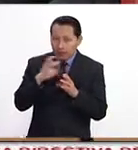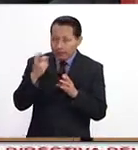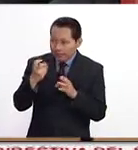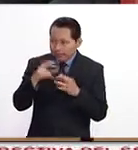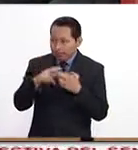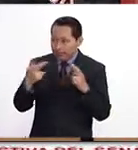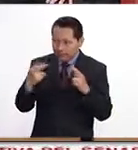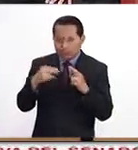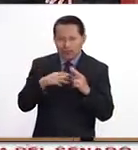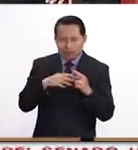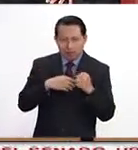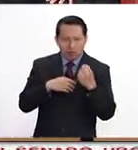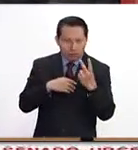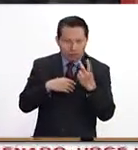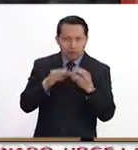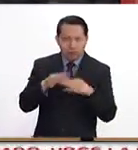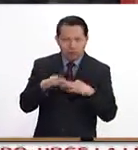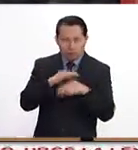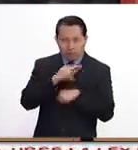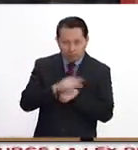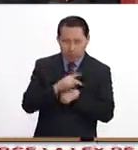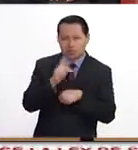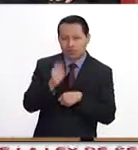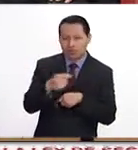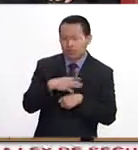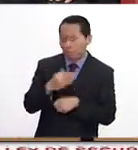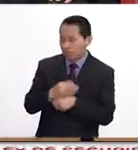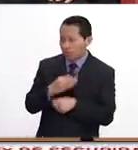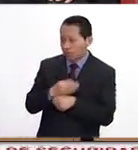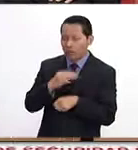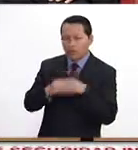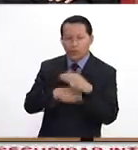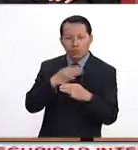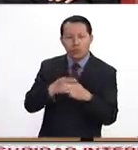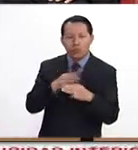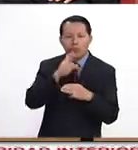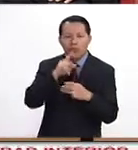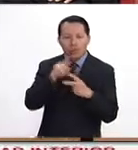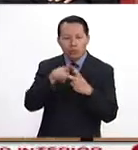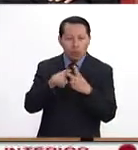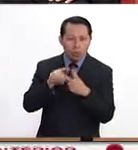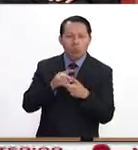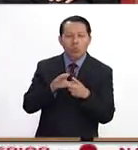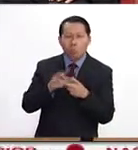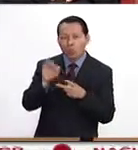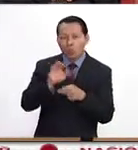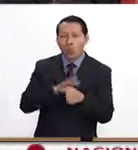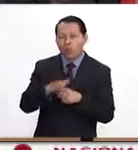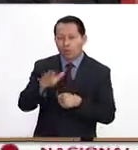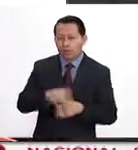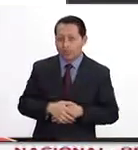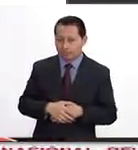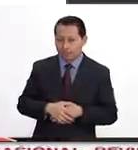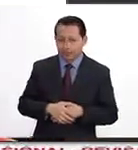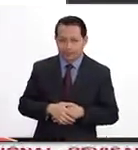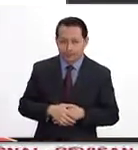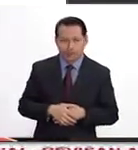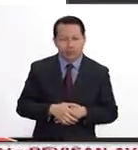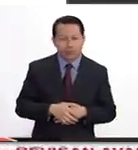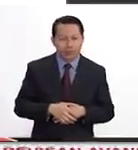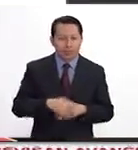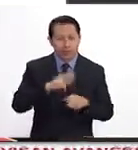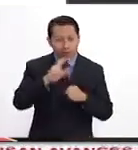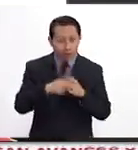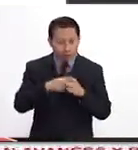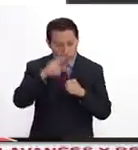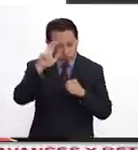Entre estos dos importantes países. ¿A qué conviene ahorita al mundo que gane? Evidentemente los países europeos